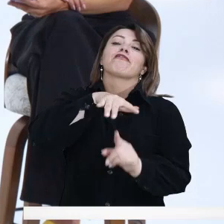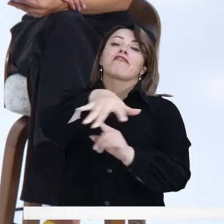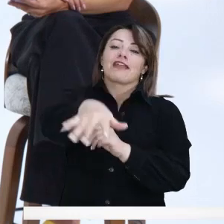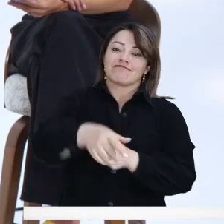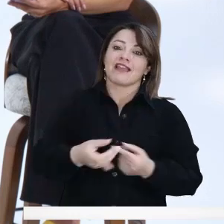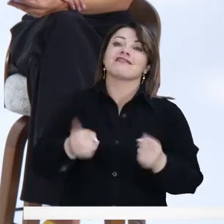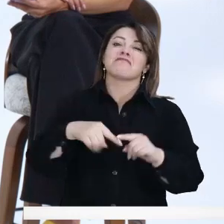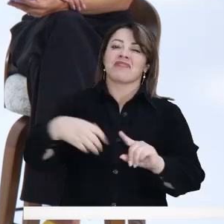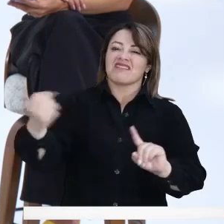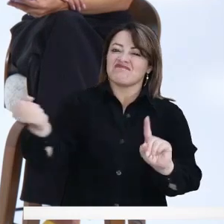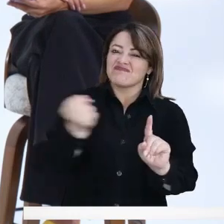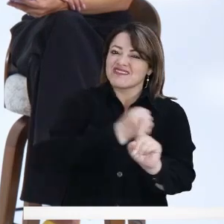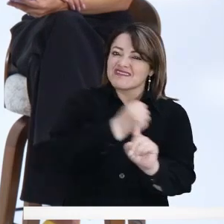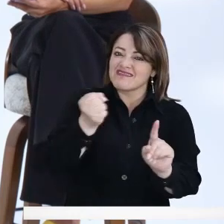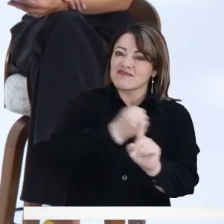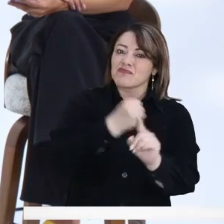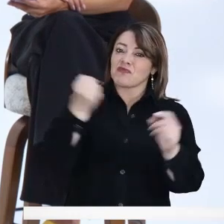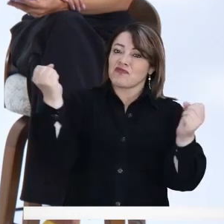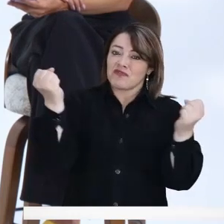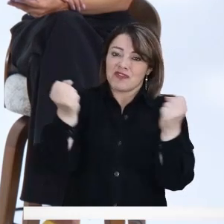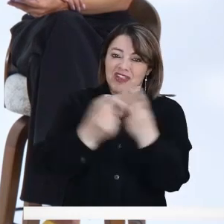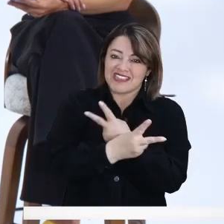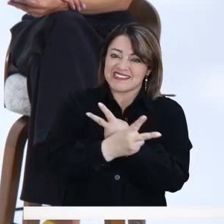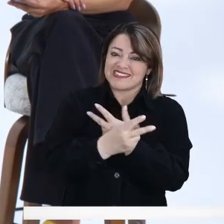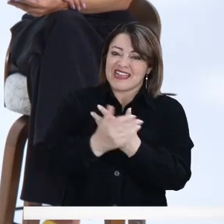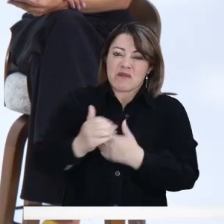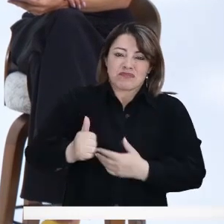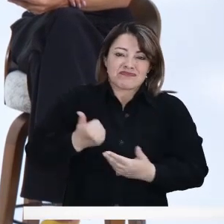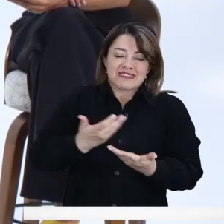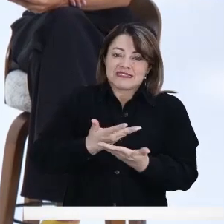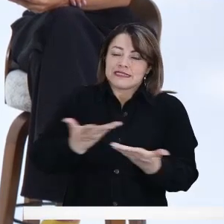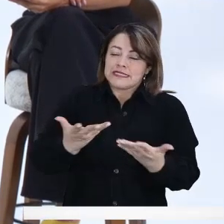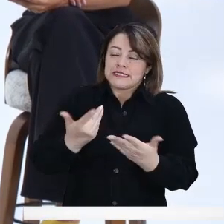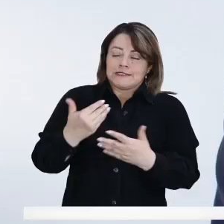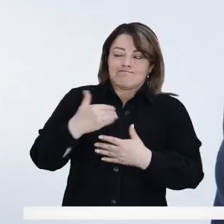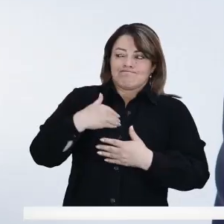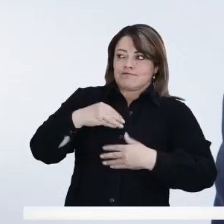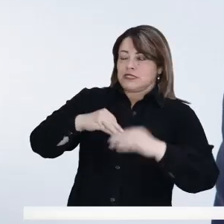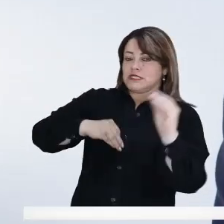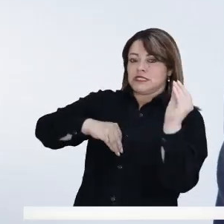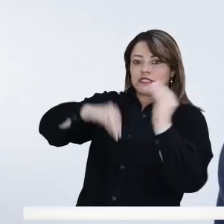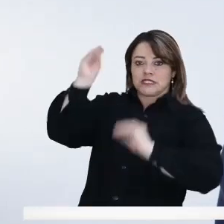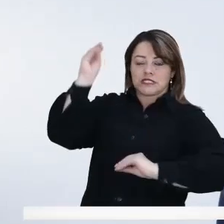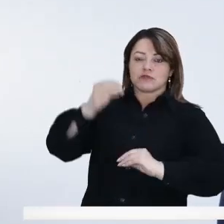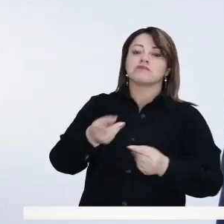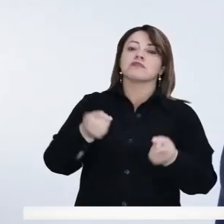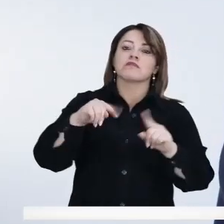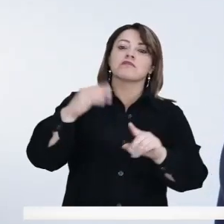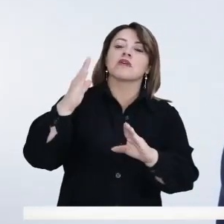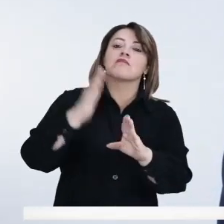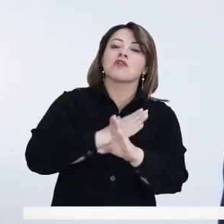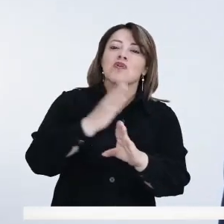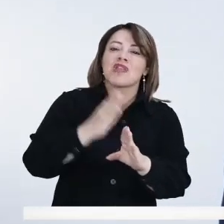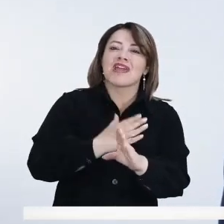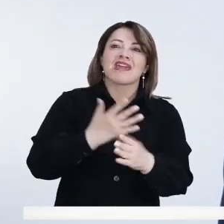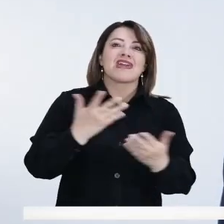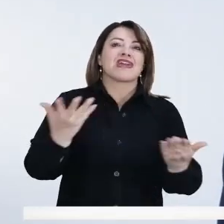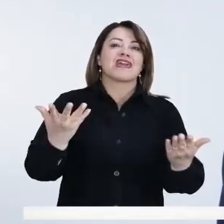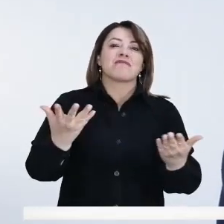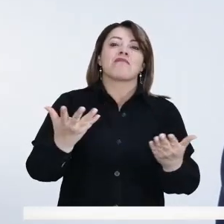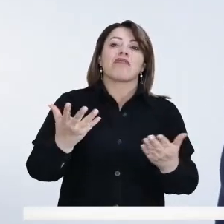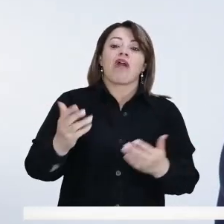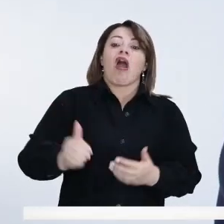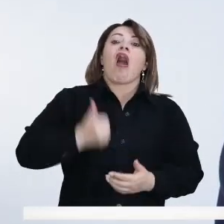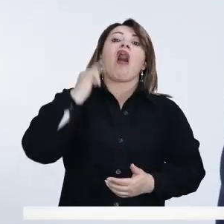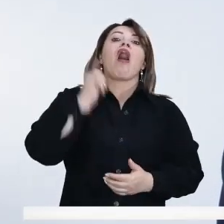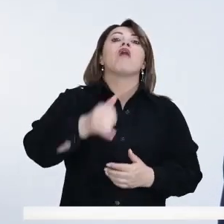Hay problemas de maltrato que son absolutamente inaceptables. Hay problemas en muchas